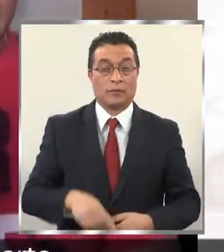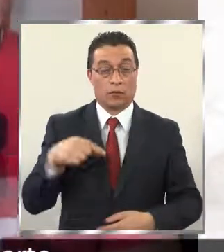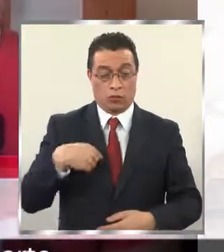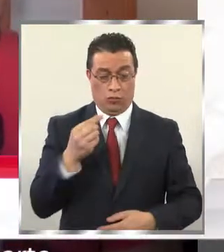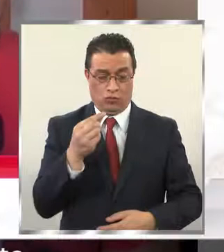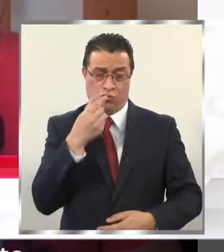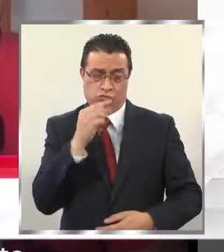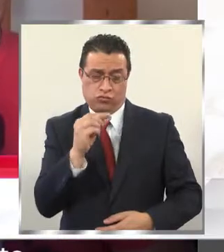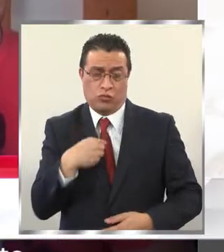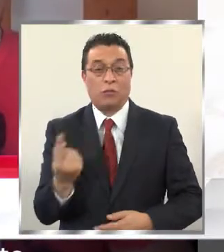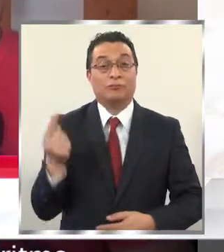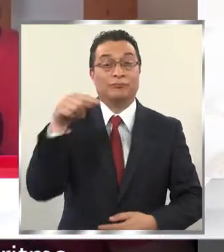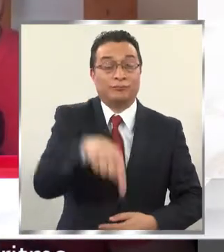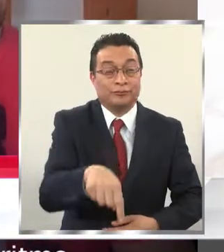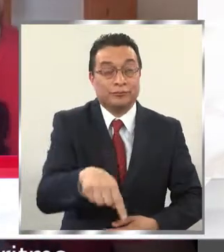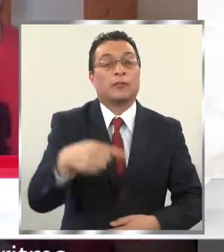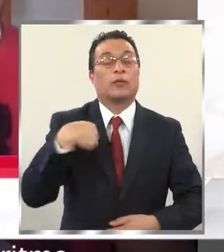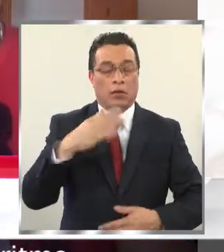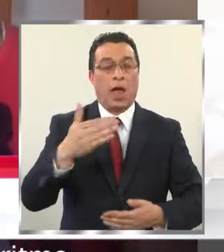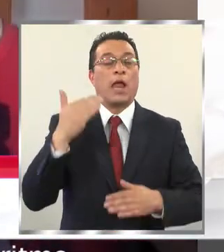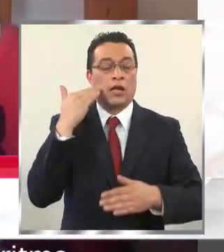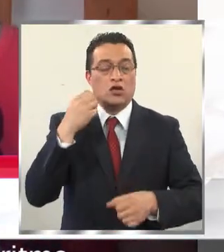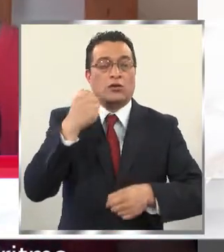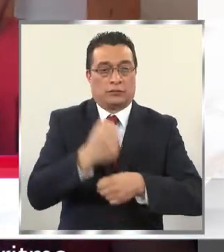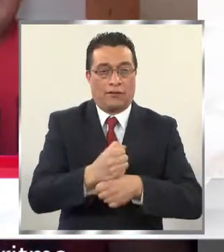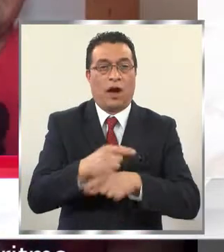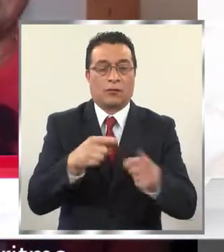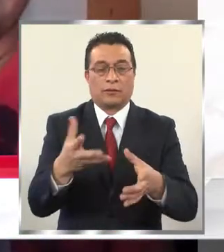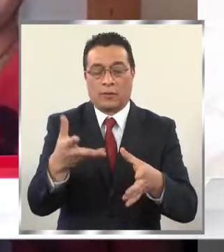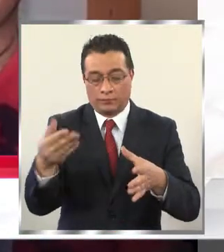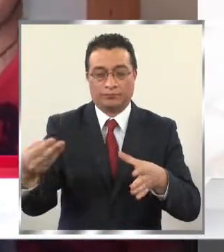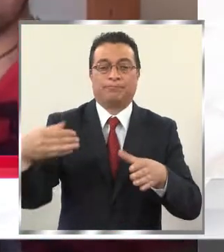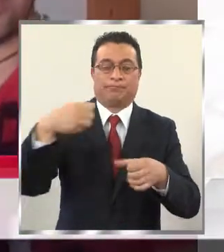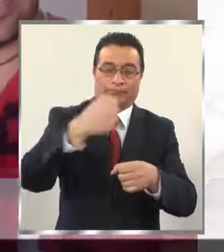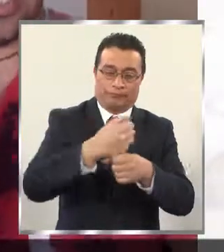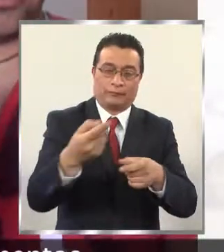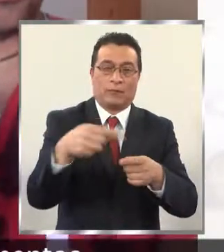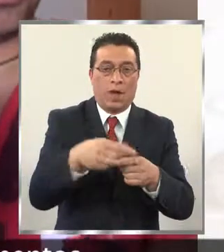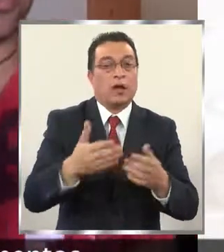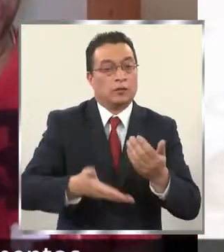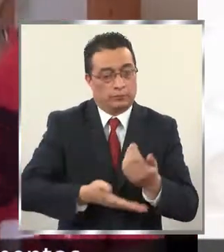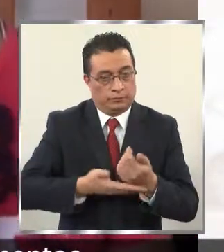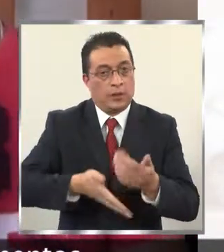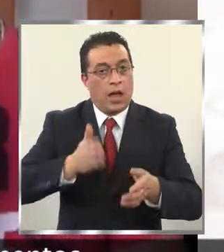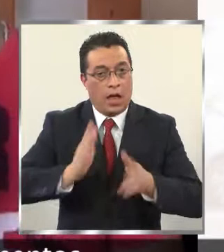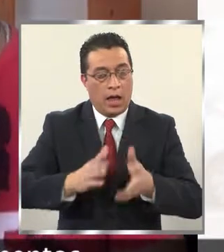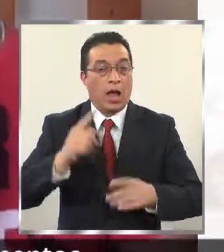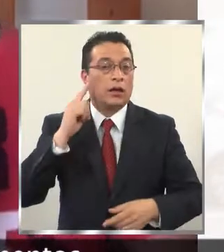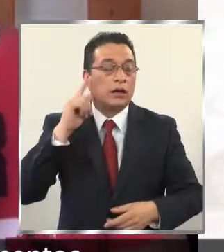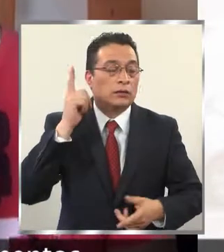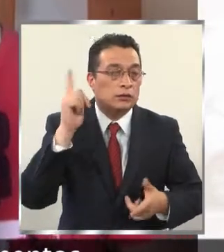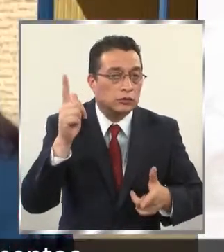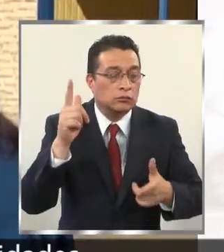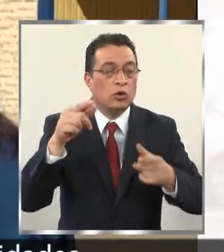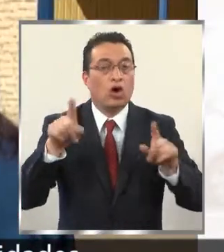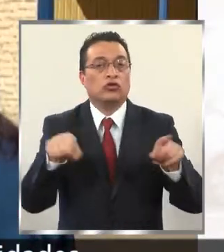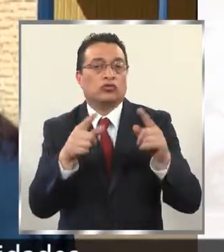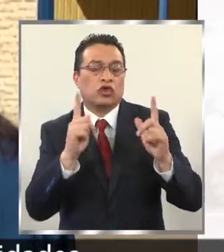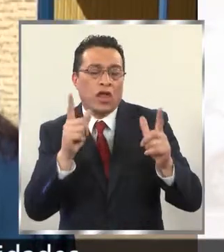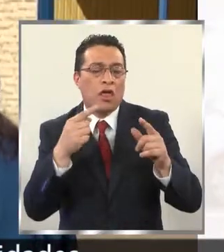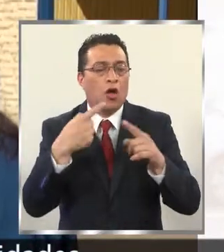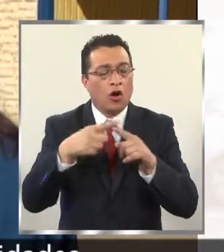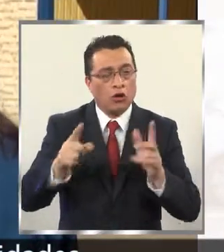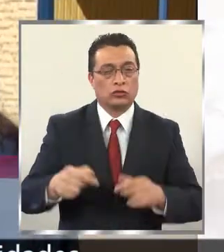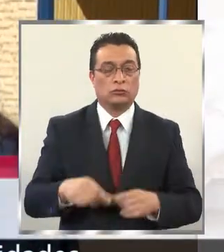pero sí hemos trabajado harto con los niños en cuanto a lo que es la inserción, al ritmo, a los sonidos, a los instrumentos. Salen